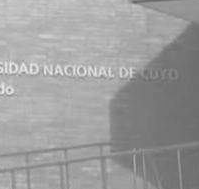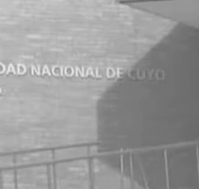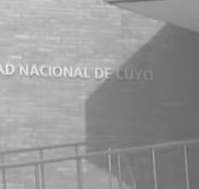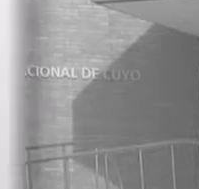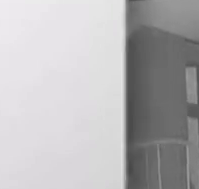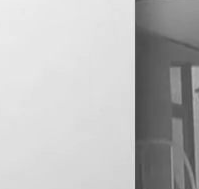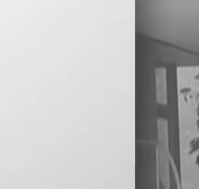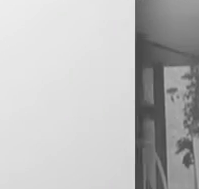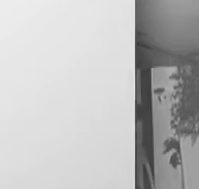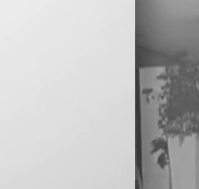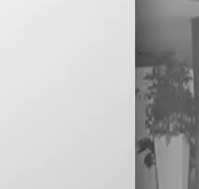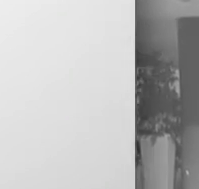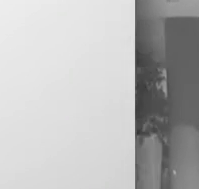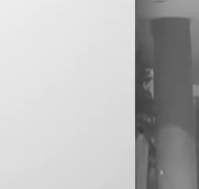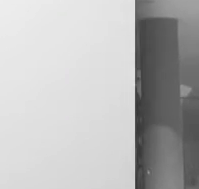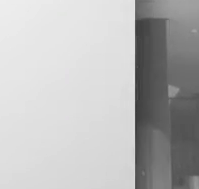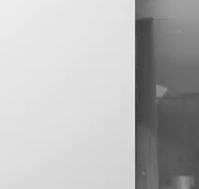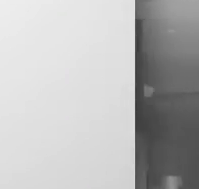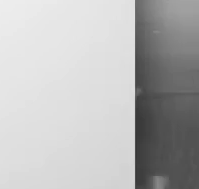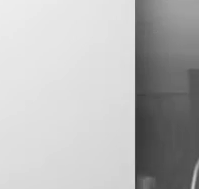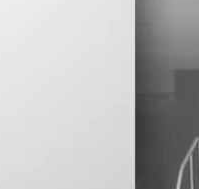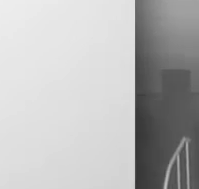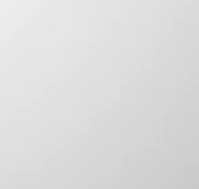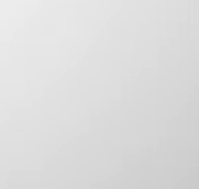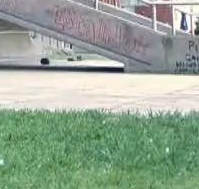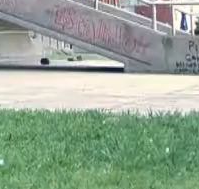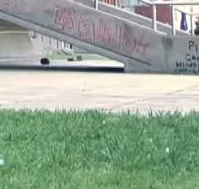Edición U, noticias de la UNCUYO